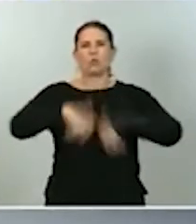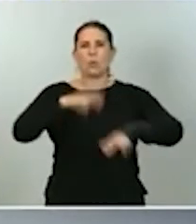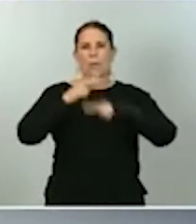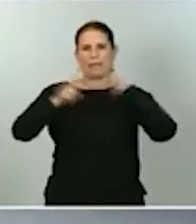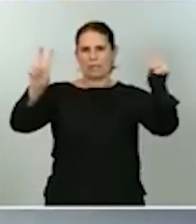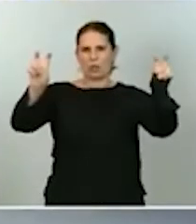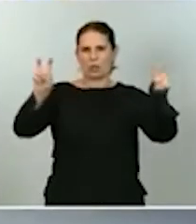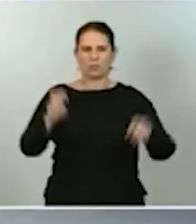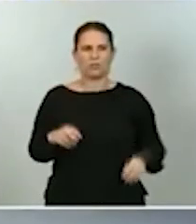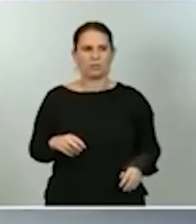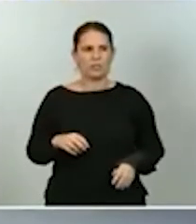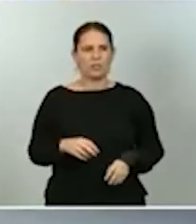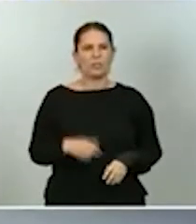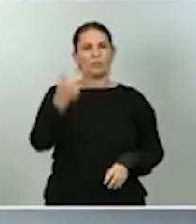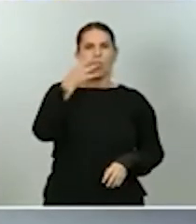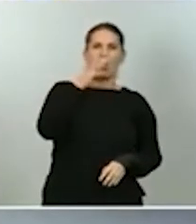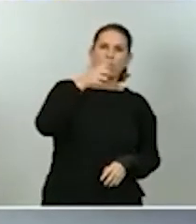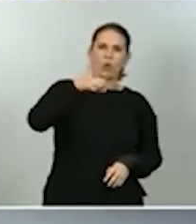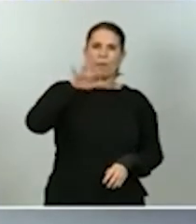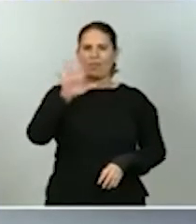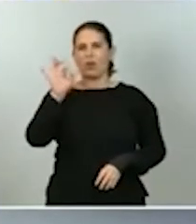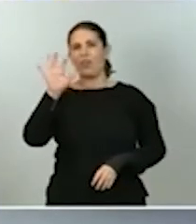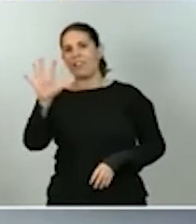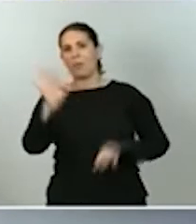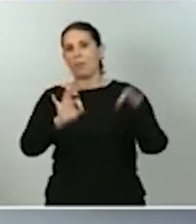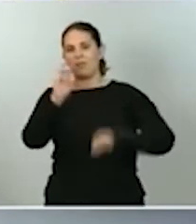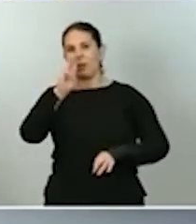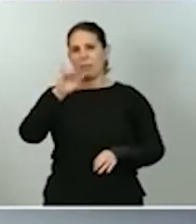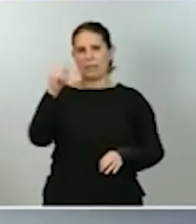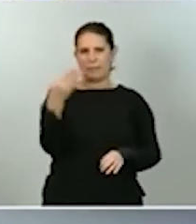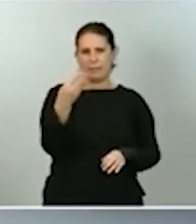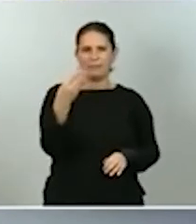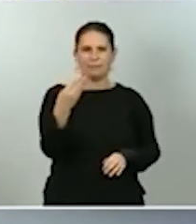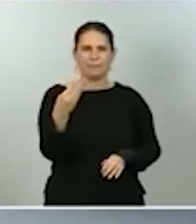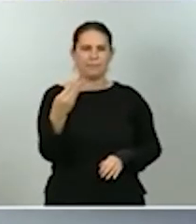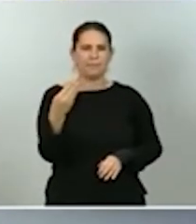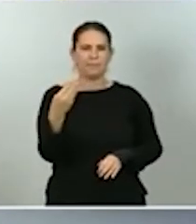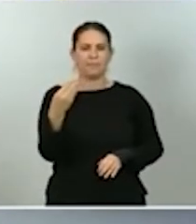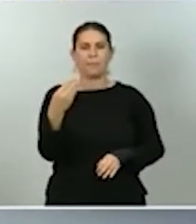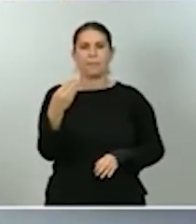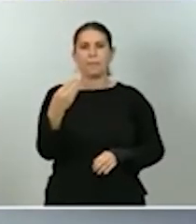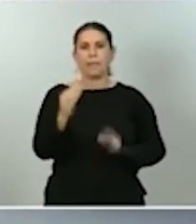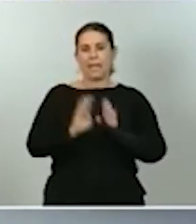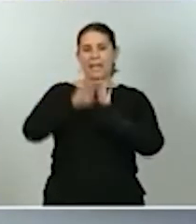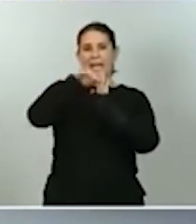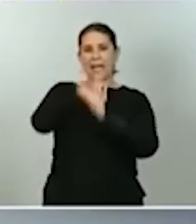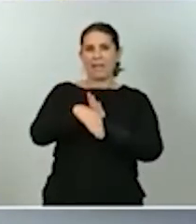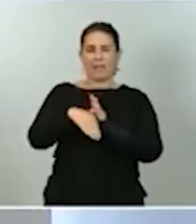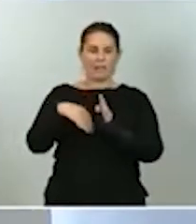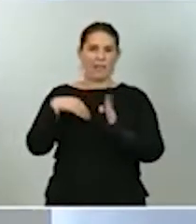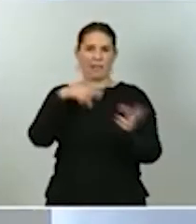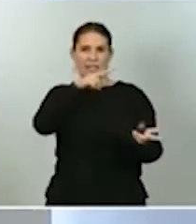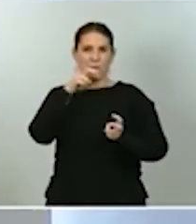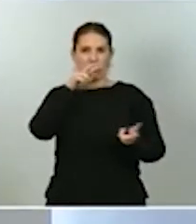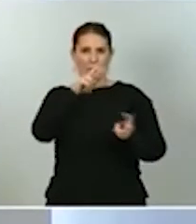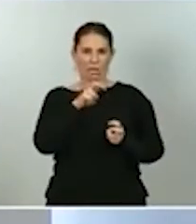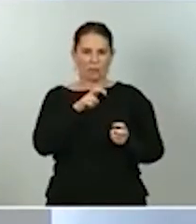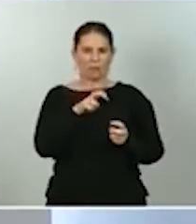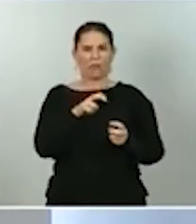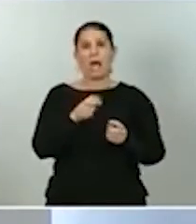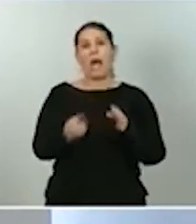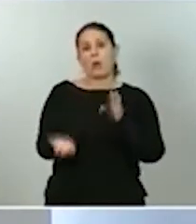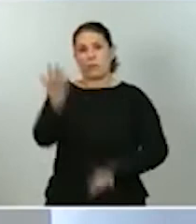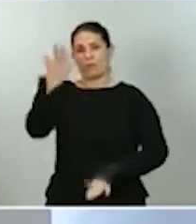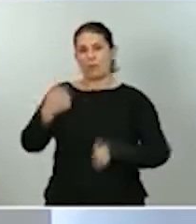el 4,5 y el 5% del PIB, la caída automática de los ingresos tributarios, el aumento automático de los gastos